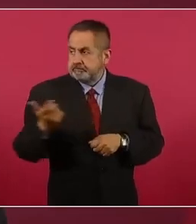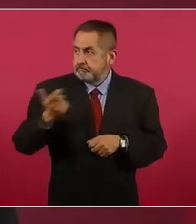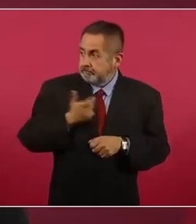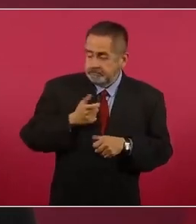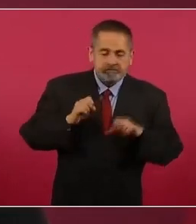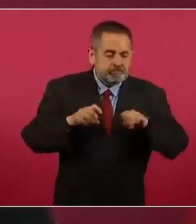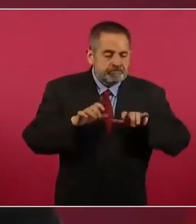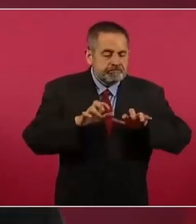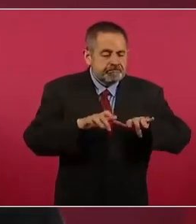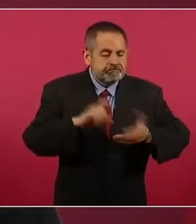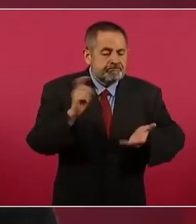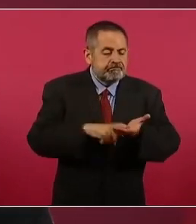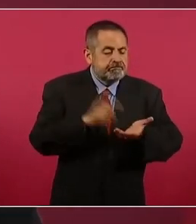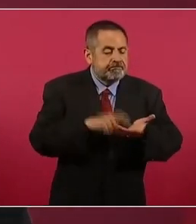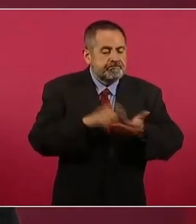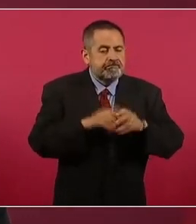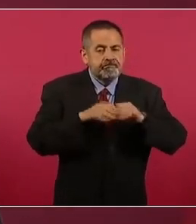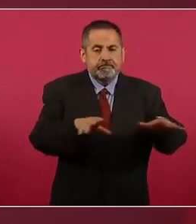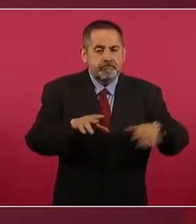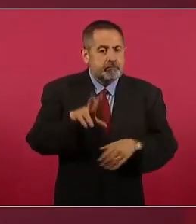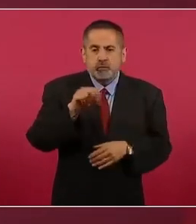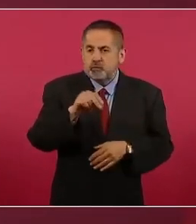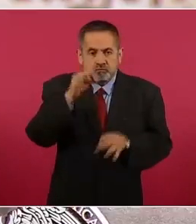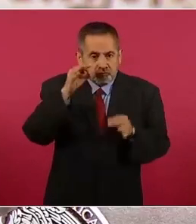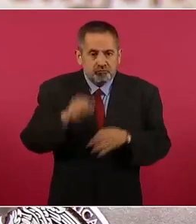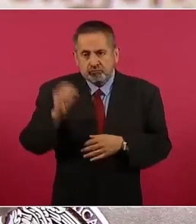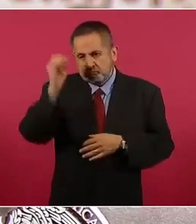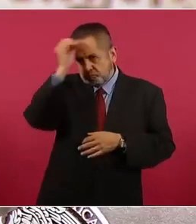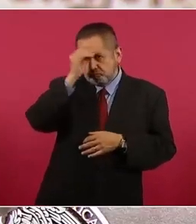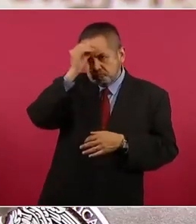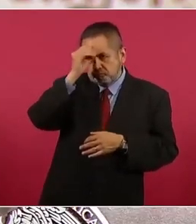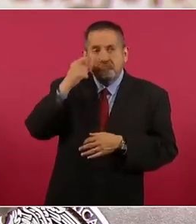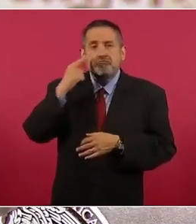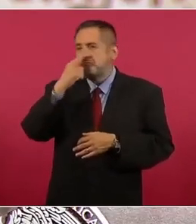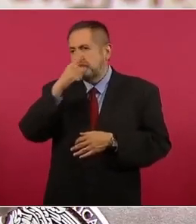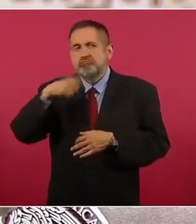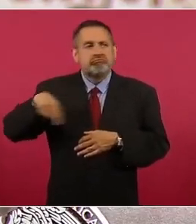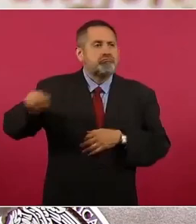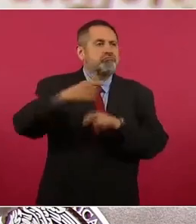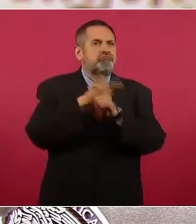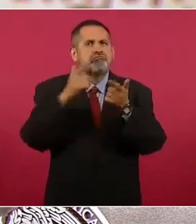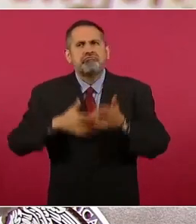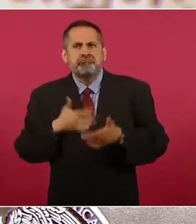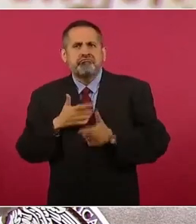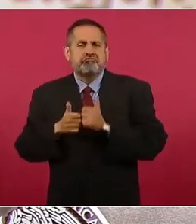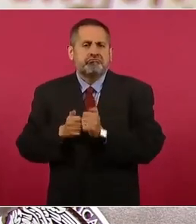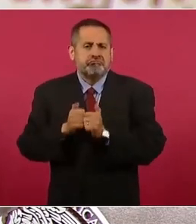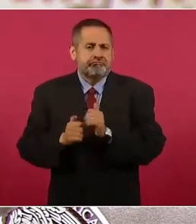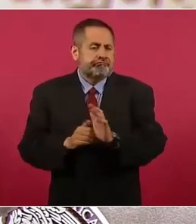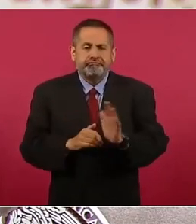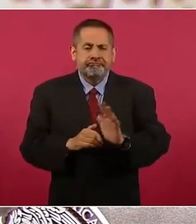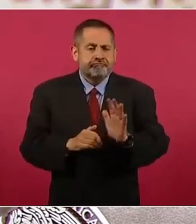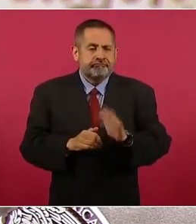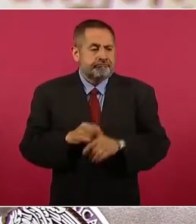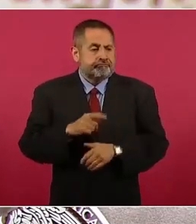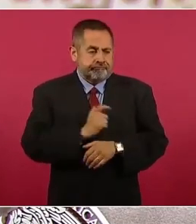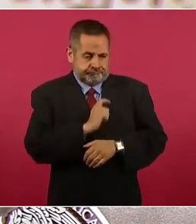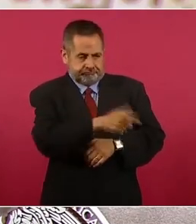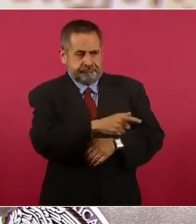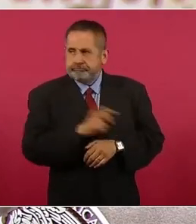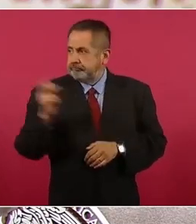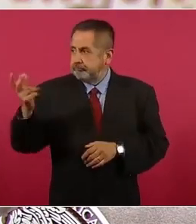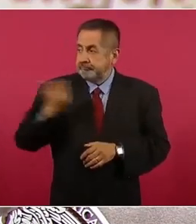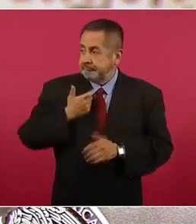de la opinión ciudadana, pues lo que buscan estas cuentas con comportamientos anómalos es incrementar la